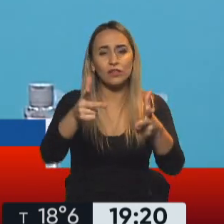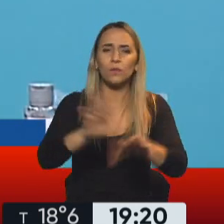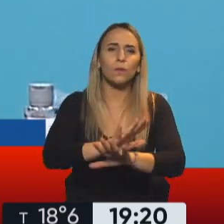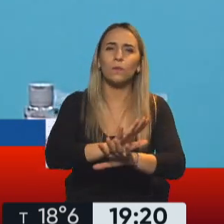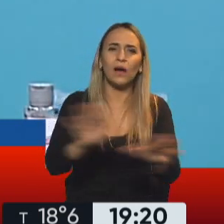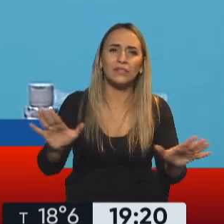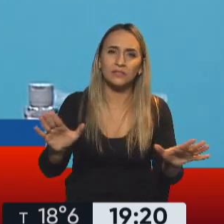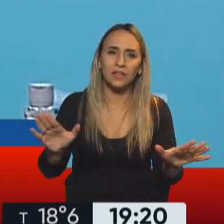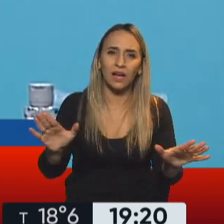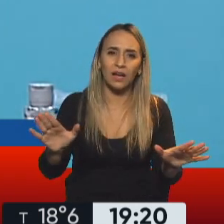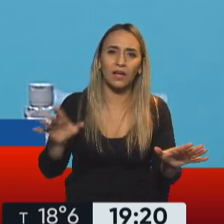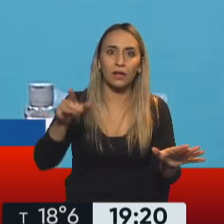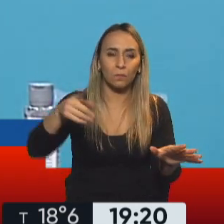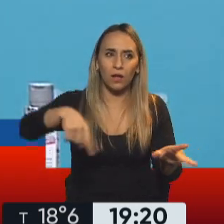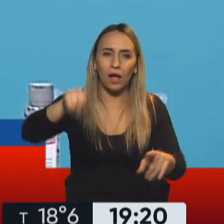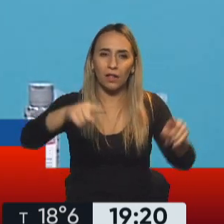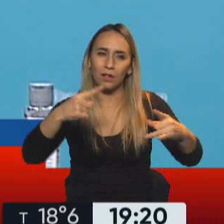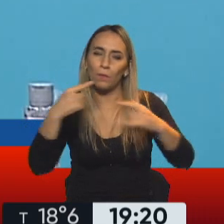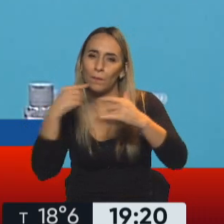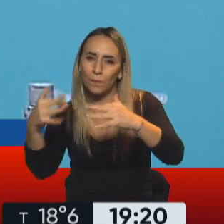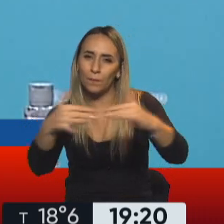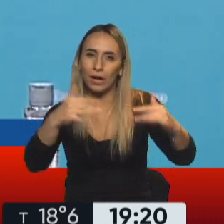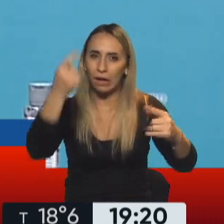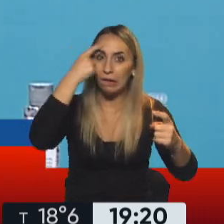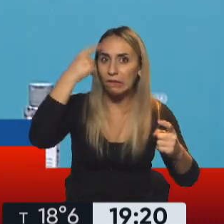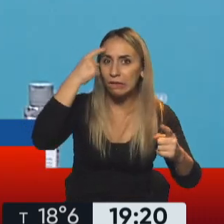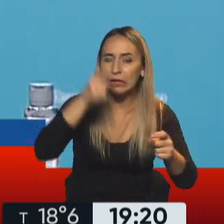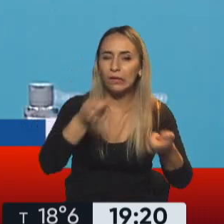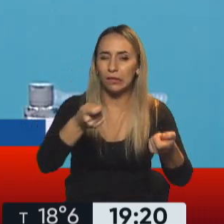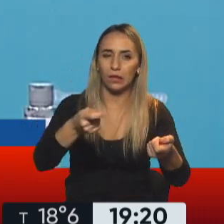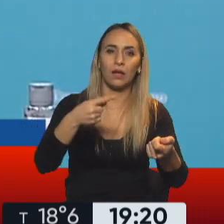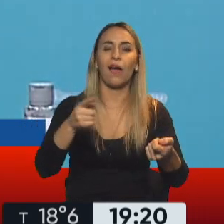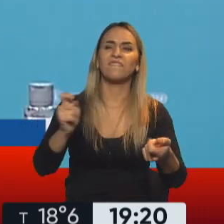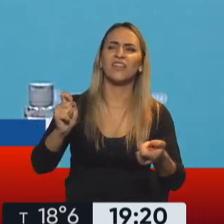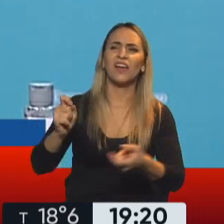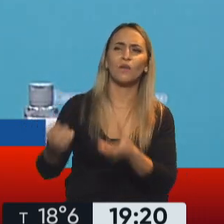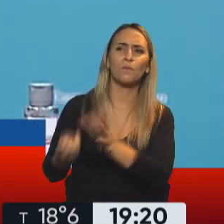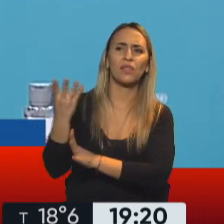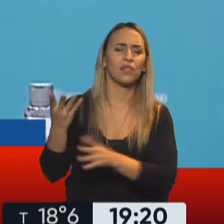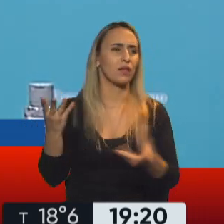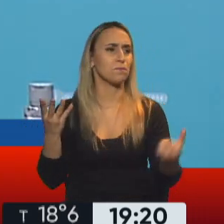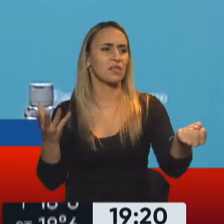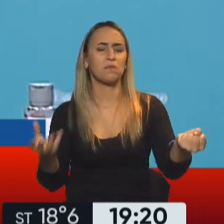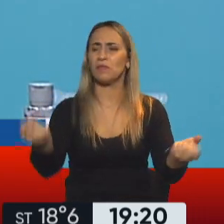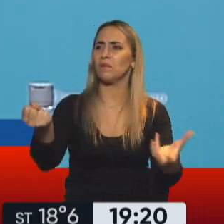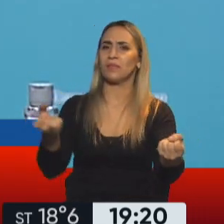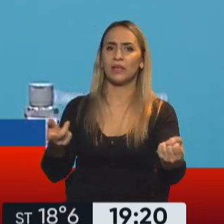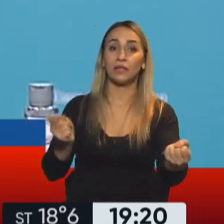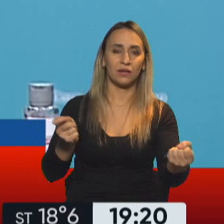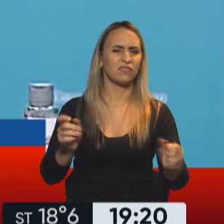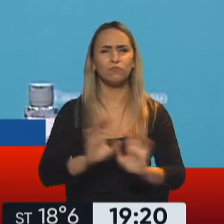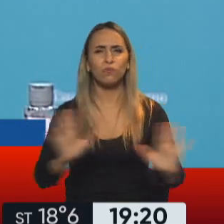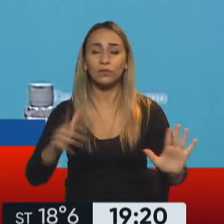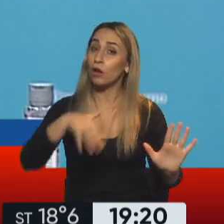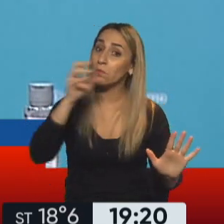especie de psicosis que se intenta armar, de quién lo hace, quién no lo hace, de qué manera. Me parece que la cuestión es conseguir